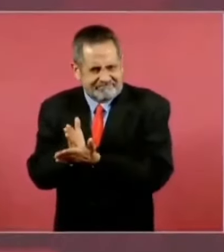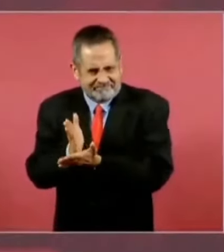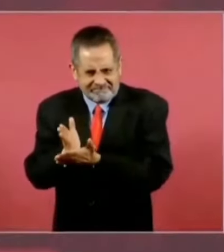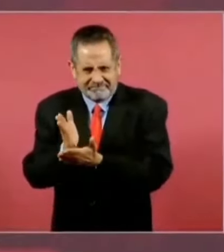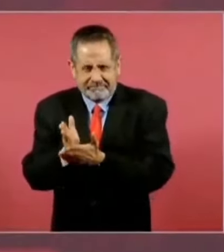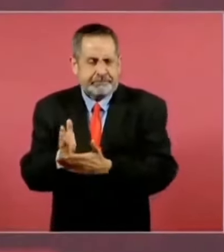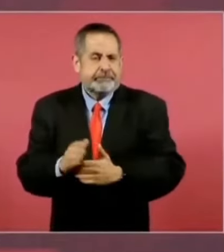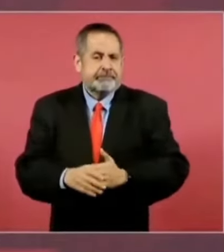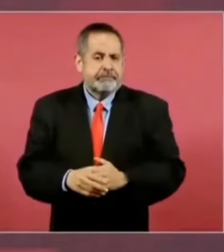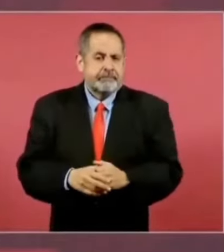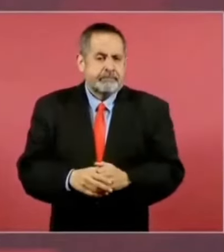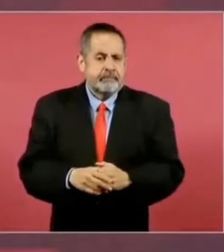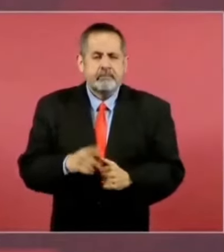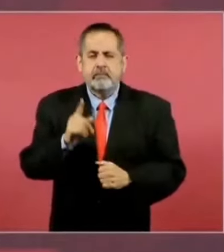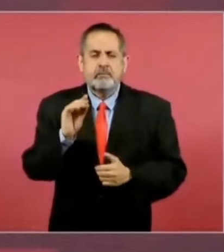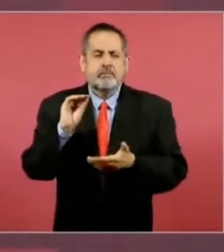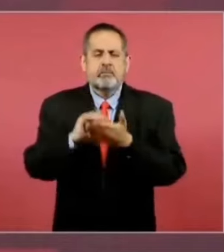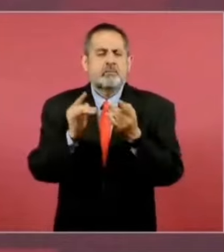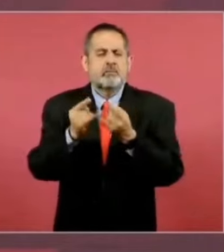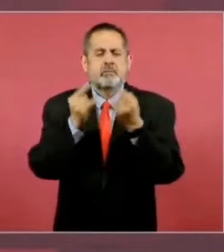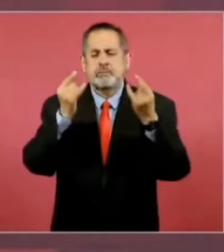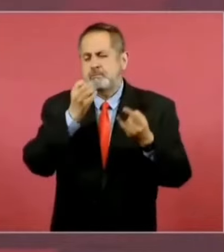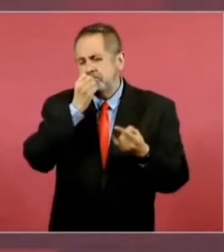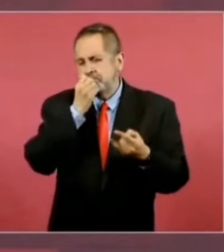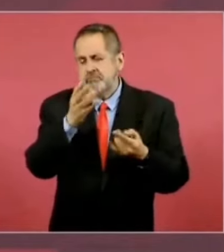Pongo una anécdota que es muy buena,